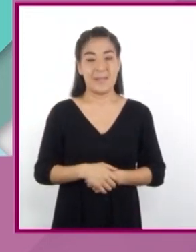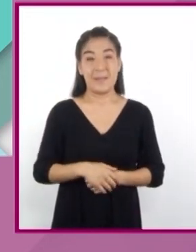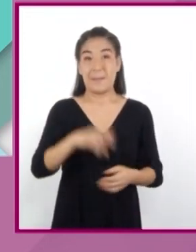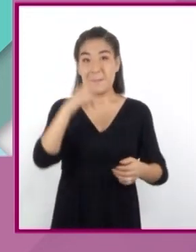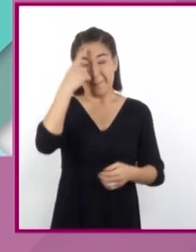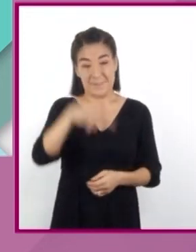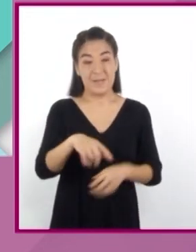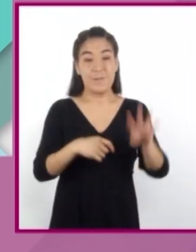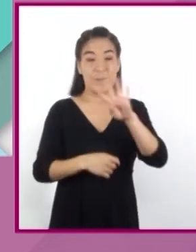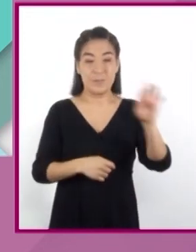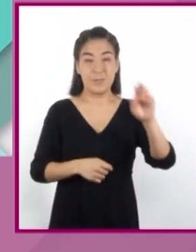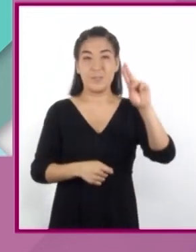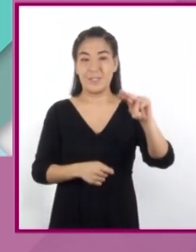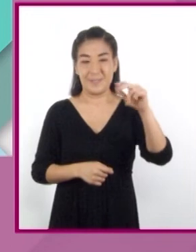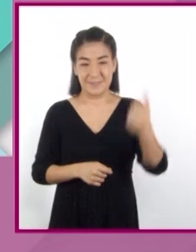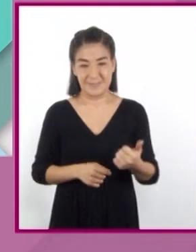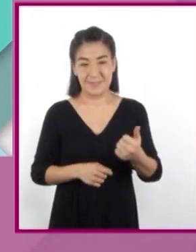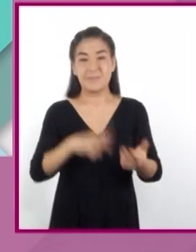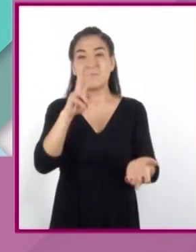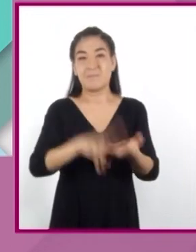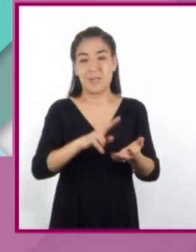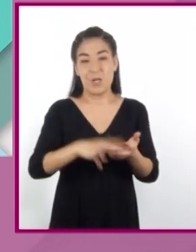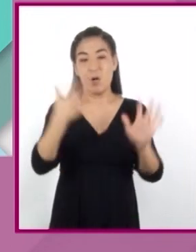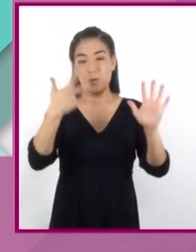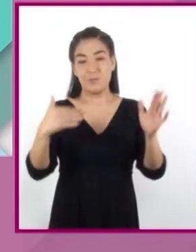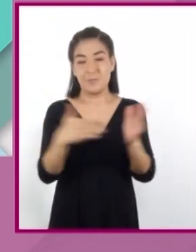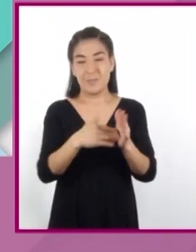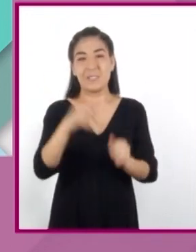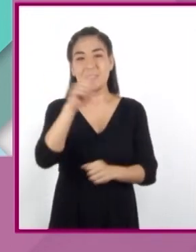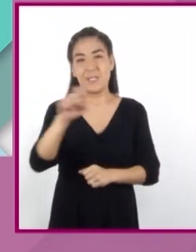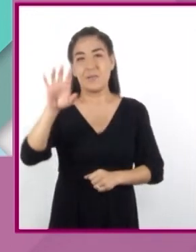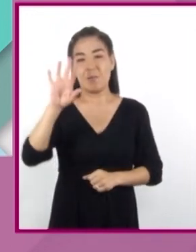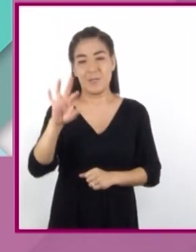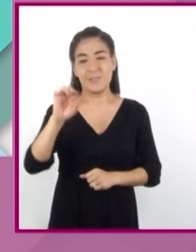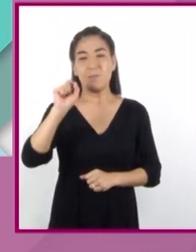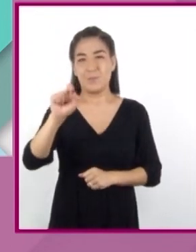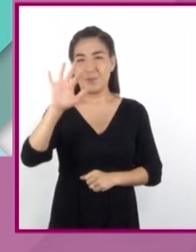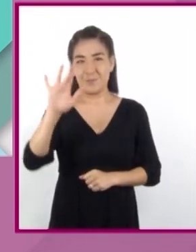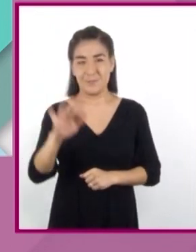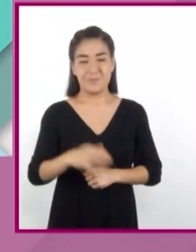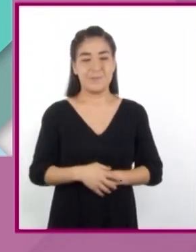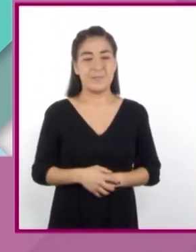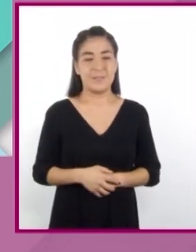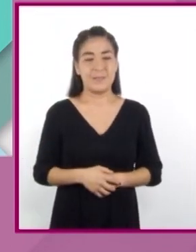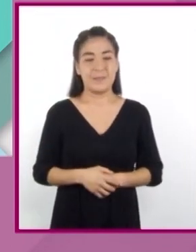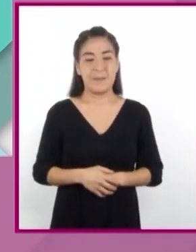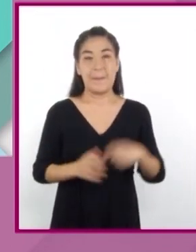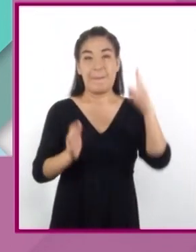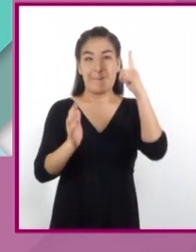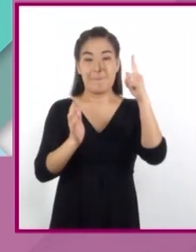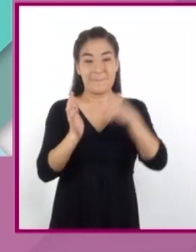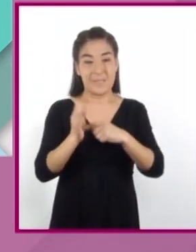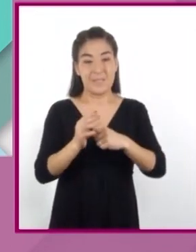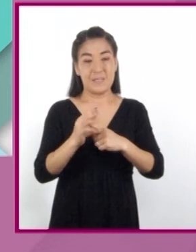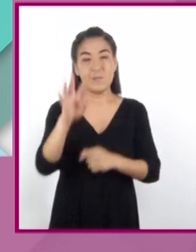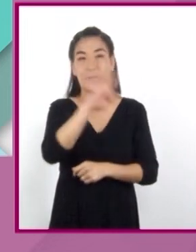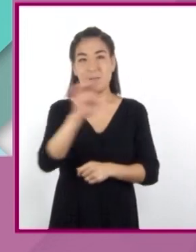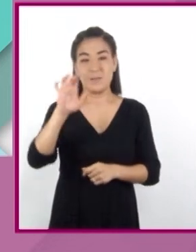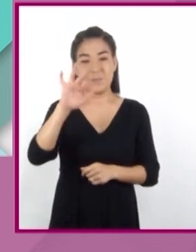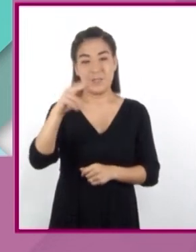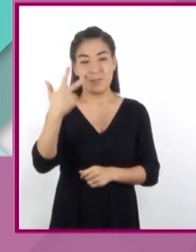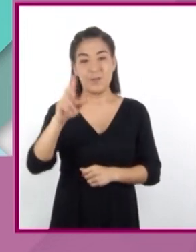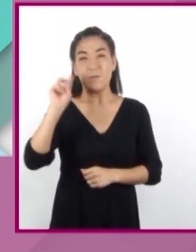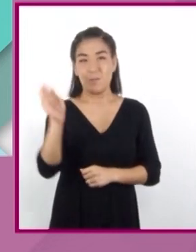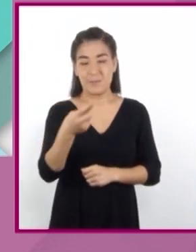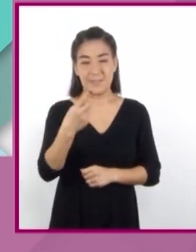486 son 8.140.50. Con 1.458 dólares